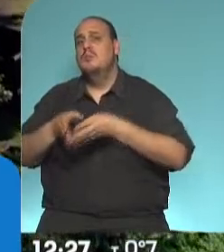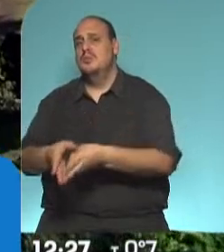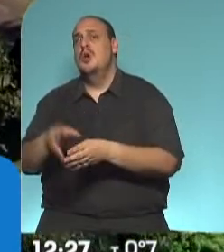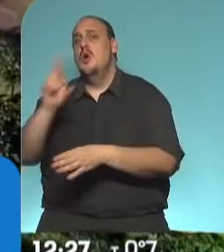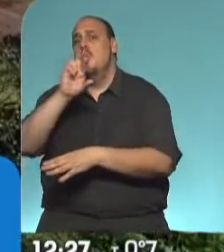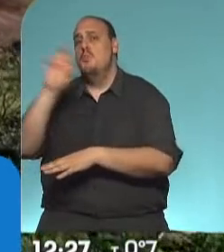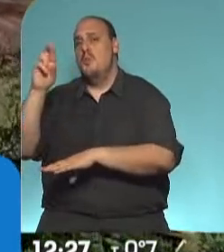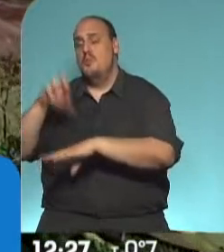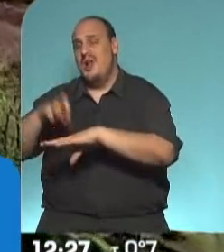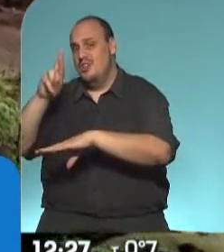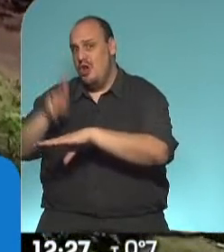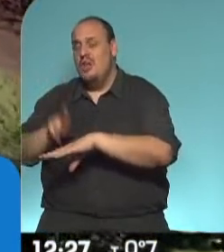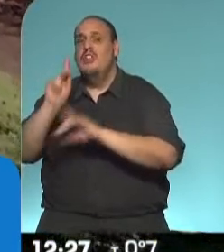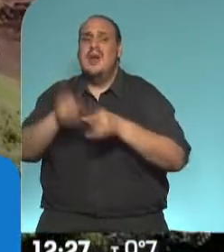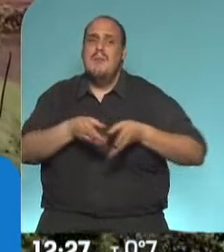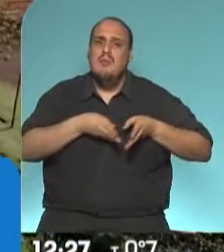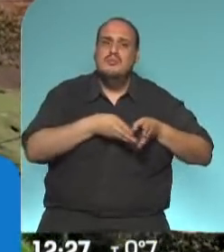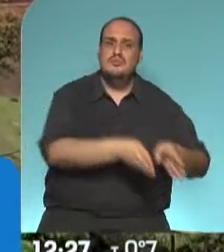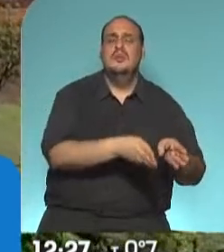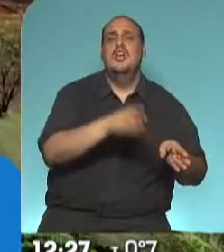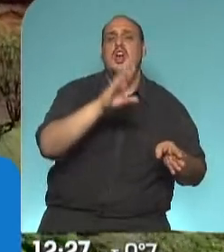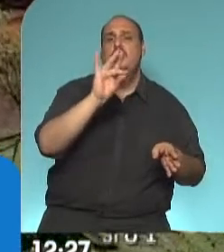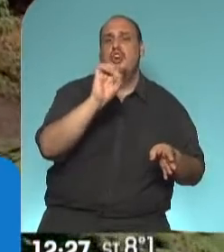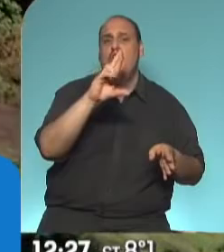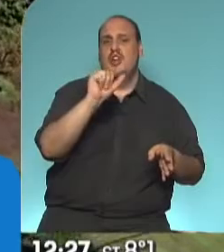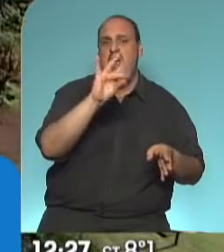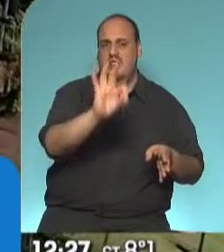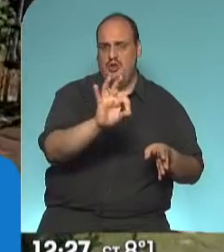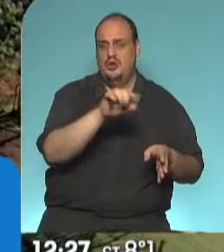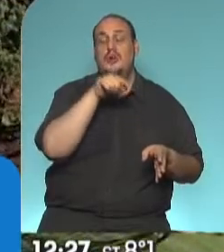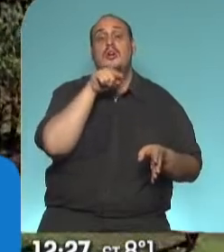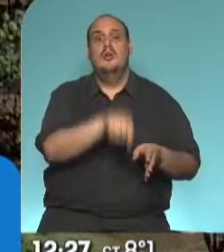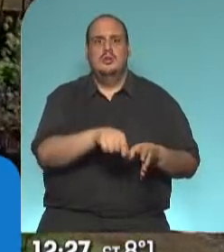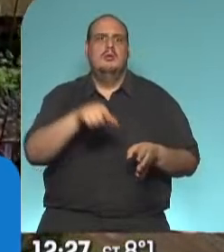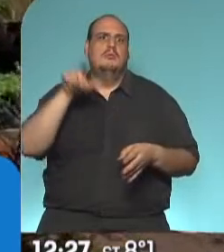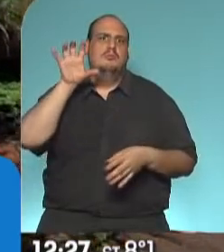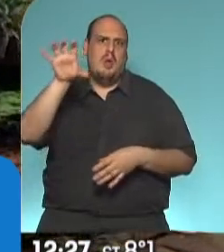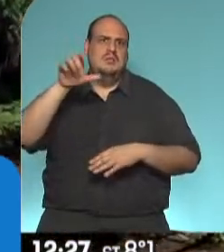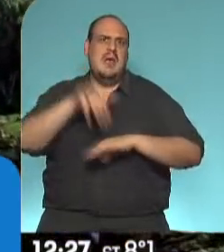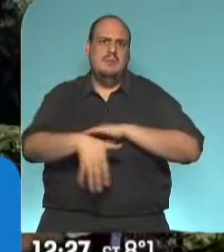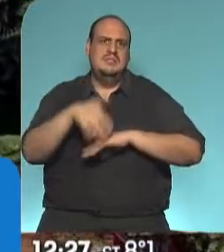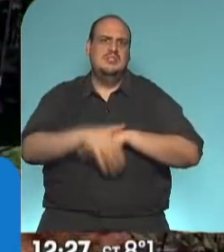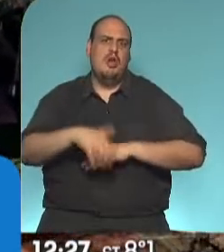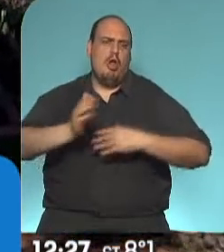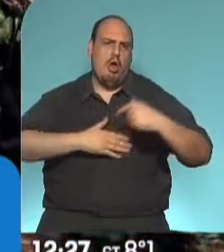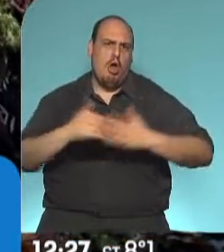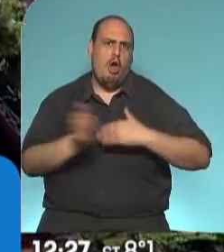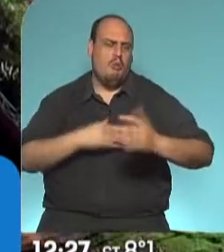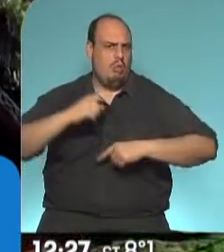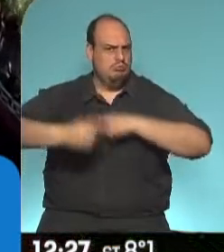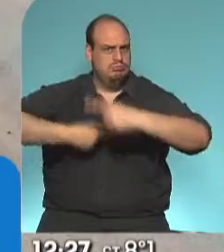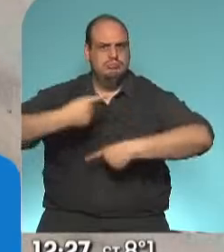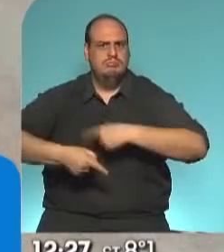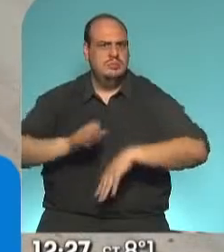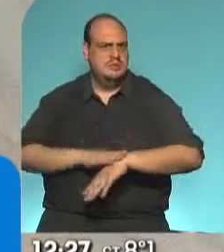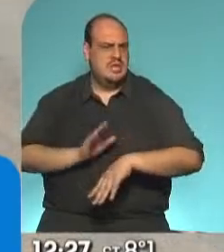rotonda en la ciudad del Dorado. de punta a punta la provincia de Misiones con obras que, bueno, la vamos a continuar en